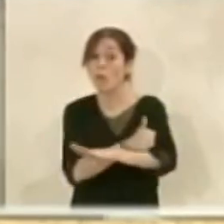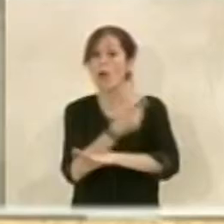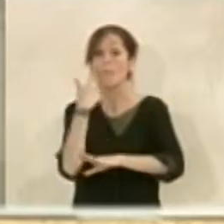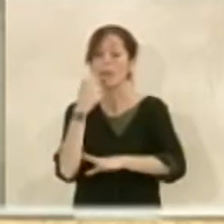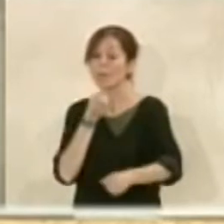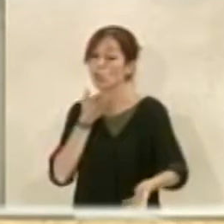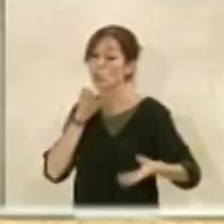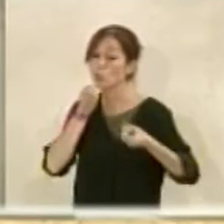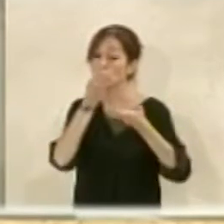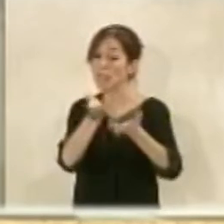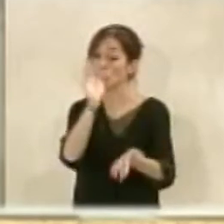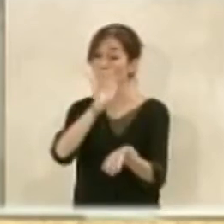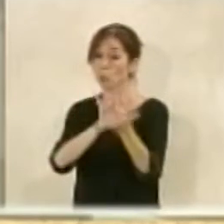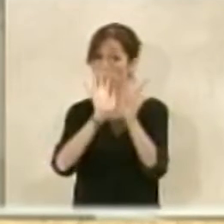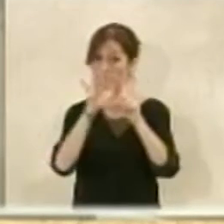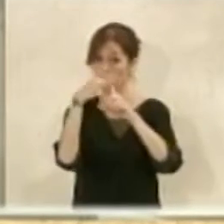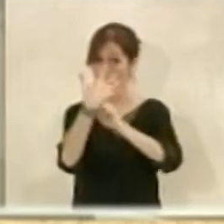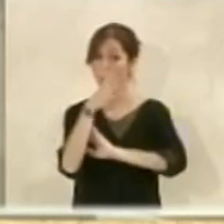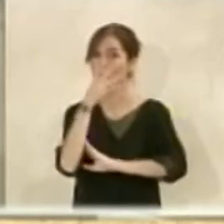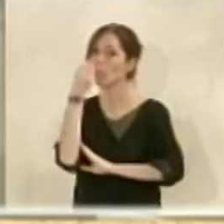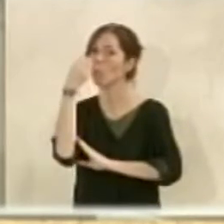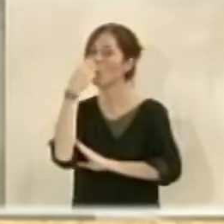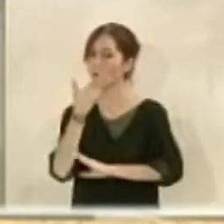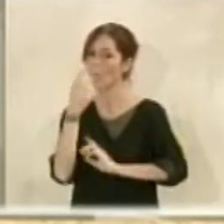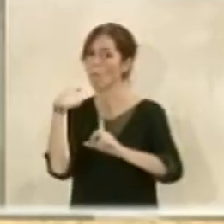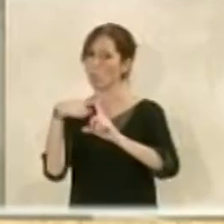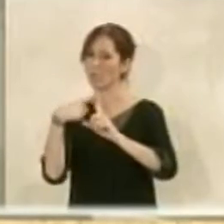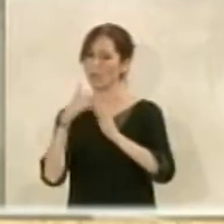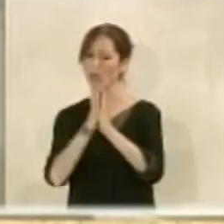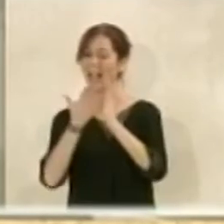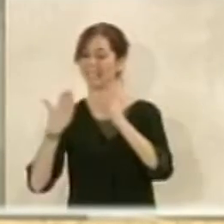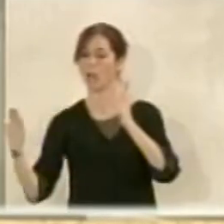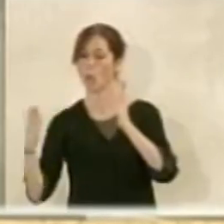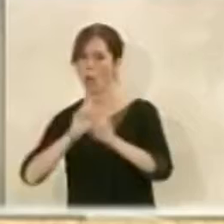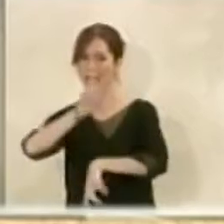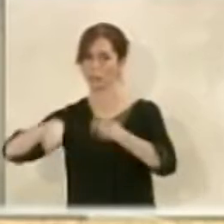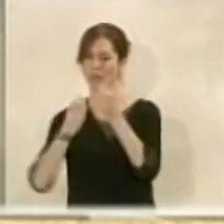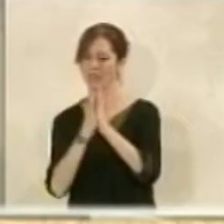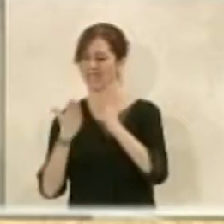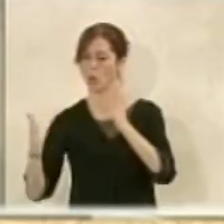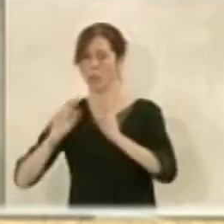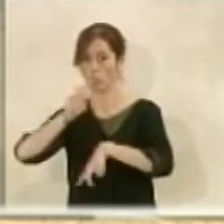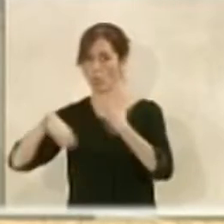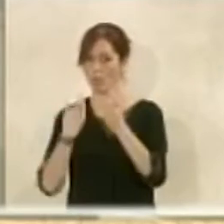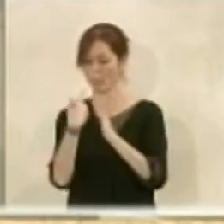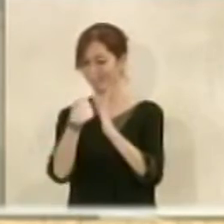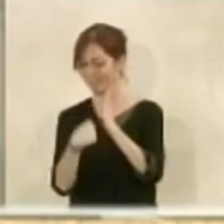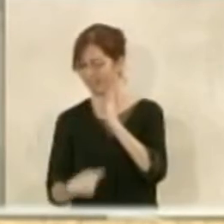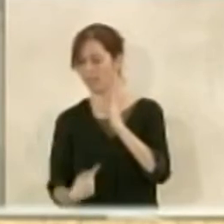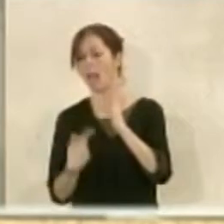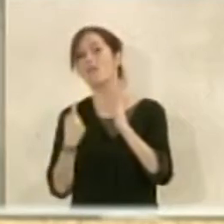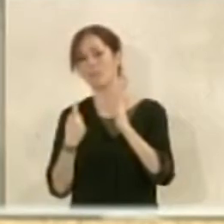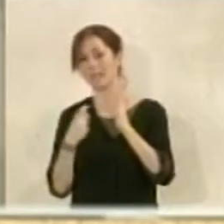también en este tipo de casos por eso es bueno tener un catálogo actualizado porque en un catálogo